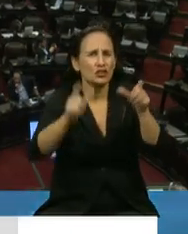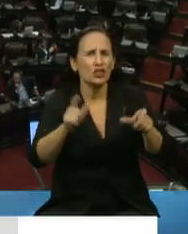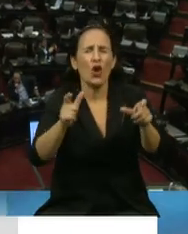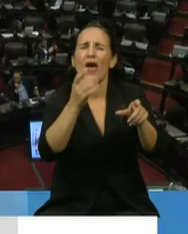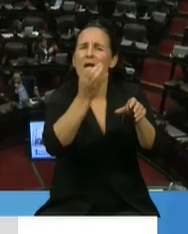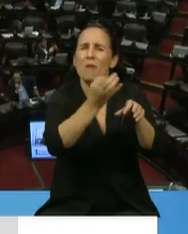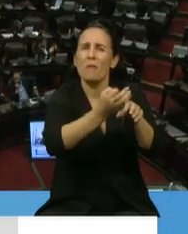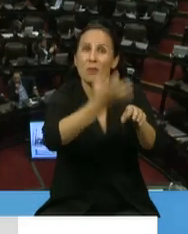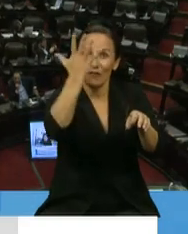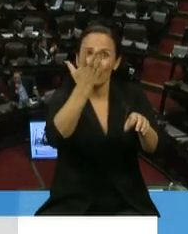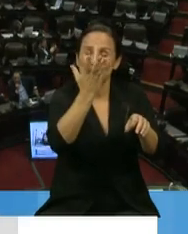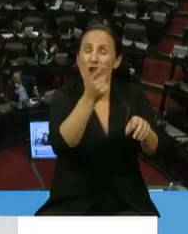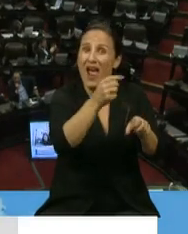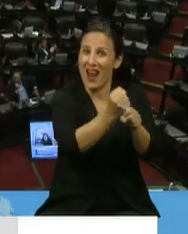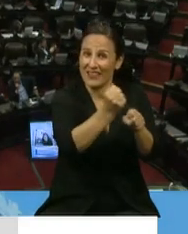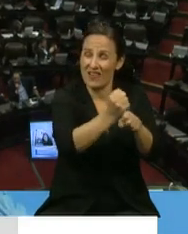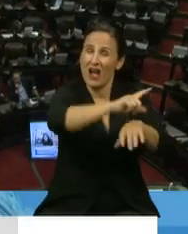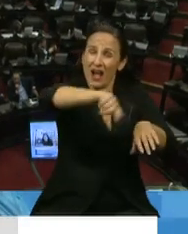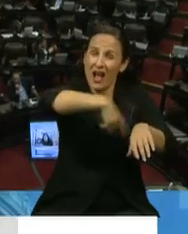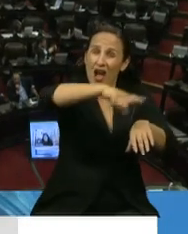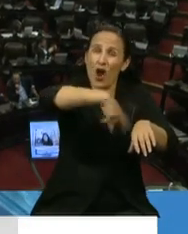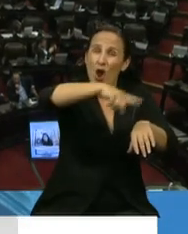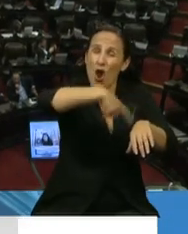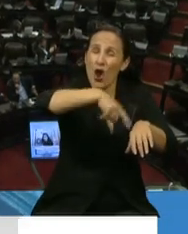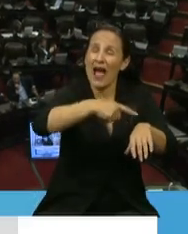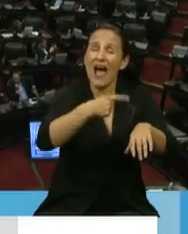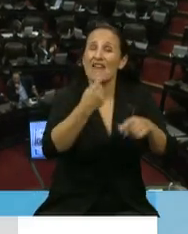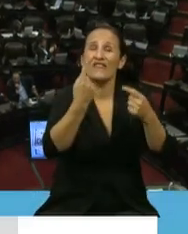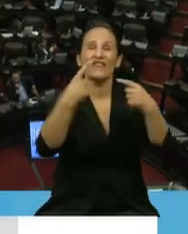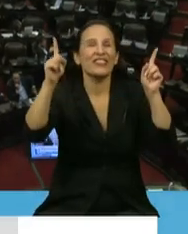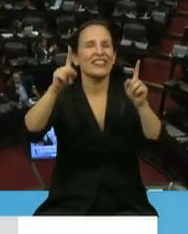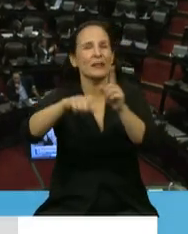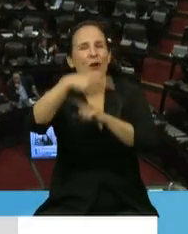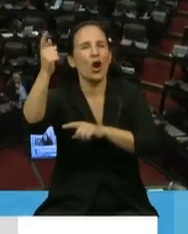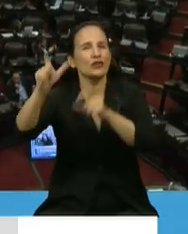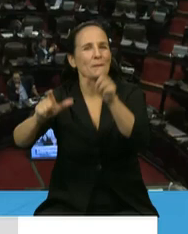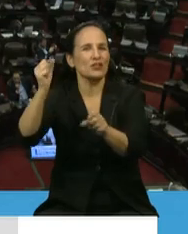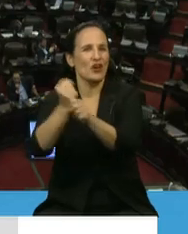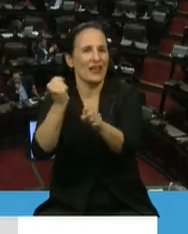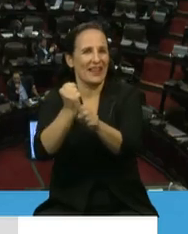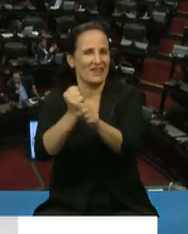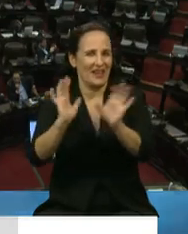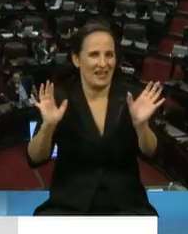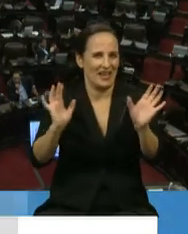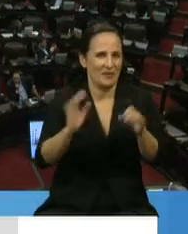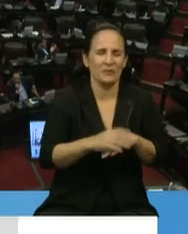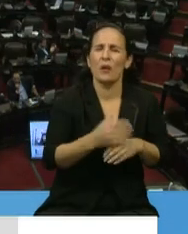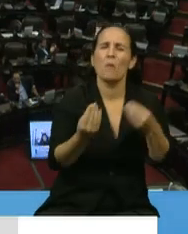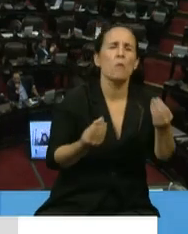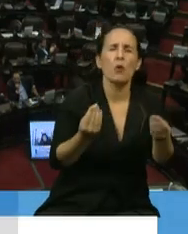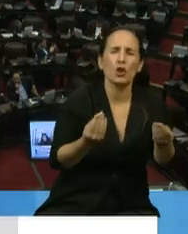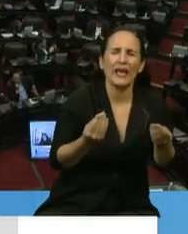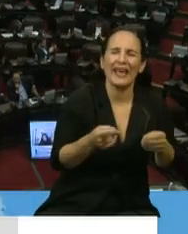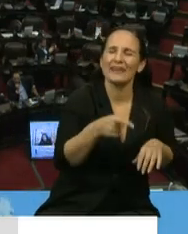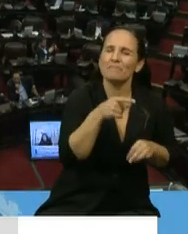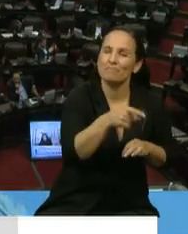guardia tiene una carga laboral diferencial a los otros trabajadores y trabajadoras del sistema. ¿Por qué? Porque